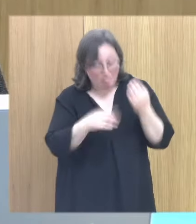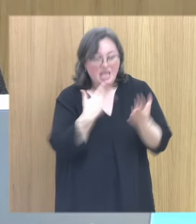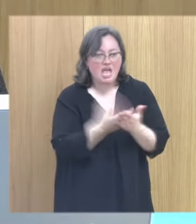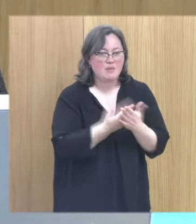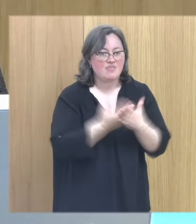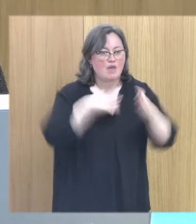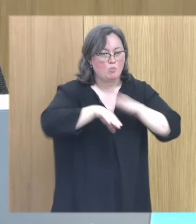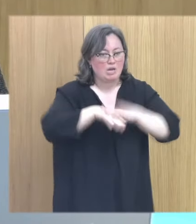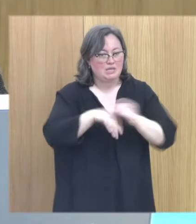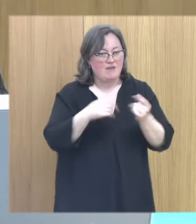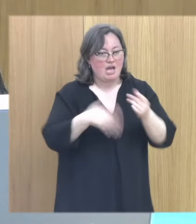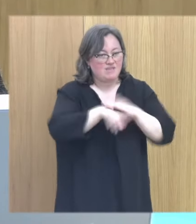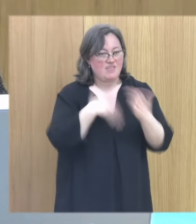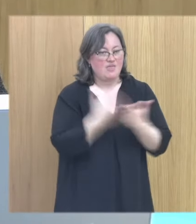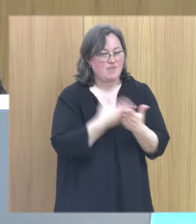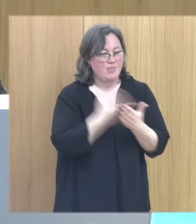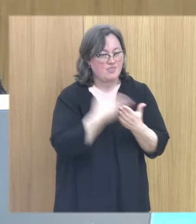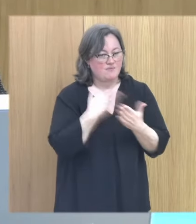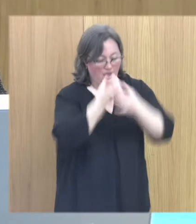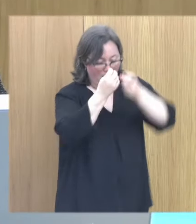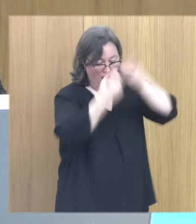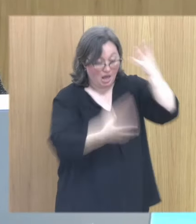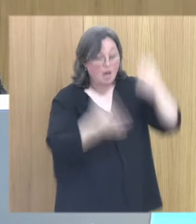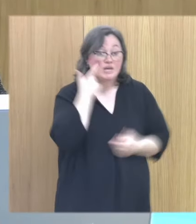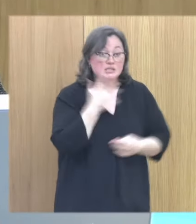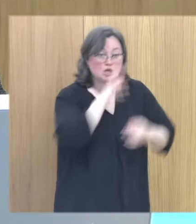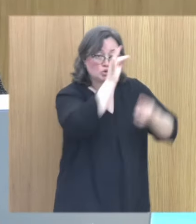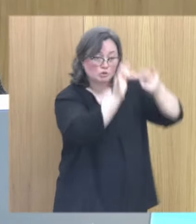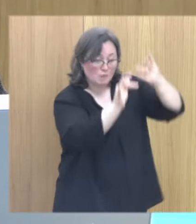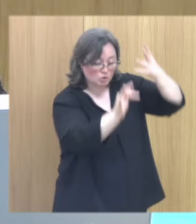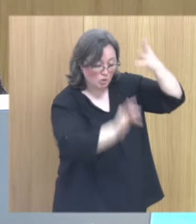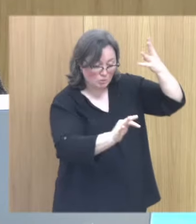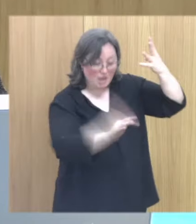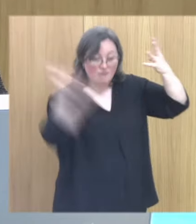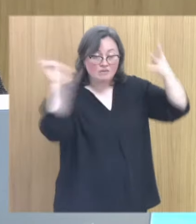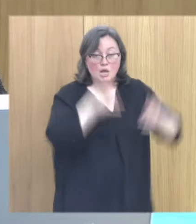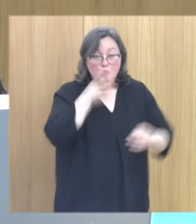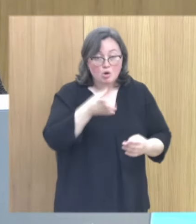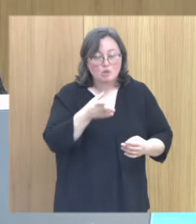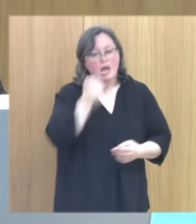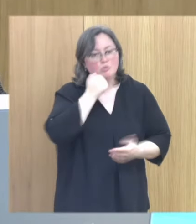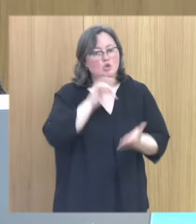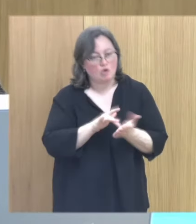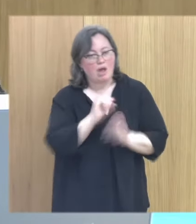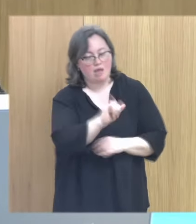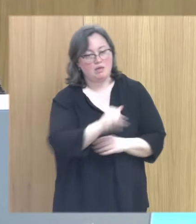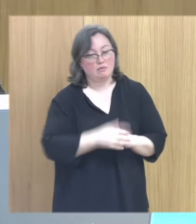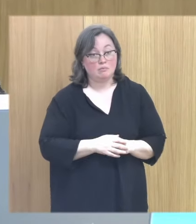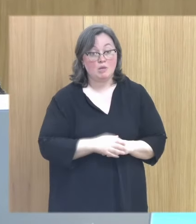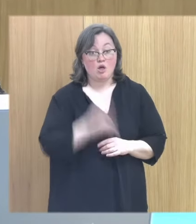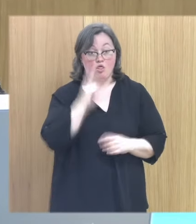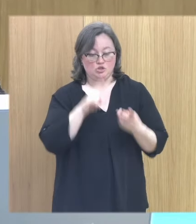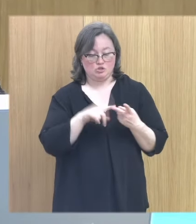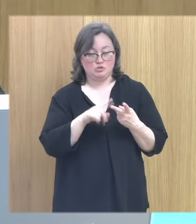acumulativa evidencia acumulativa y hay un punto en el que dices ¿ves? o sea todo esto no te pasaría si no hubiera habido un abuso pero dos